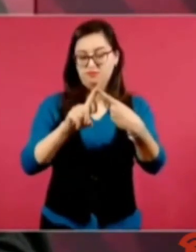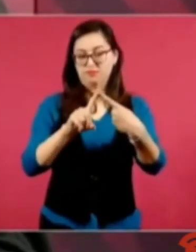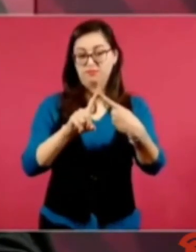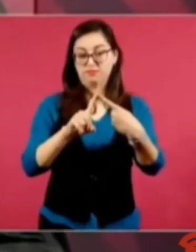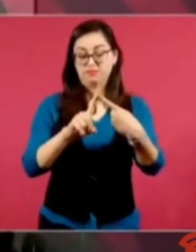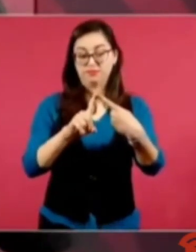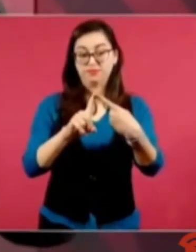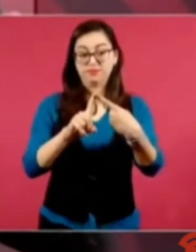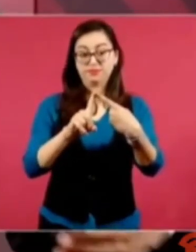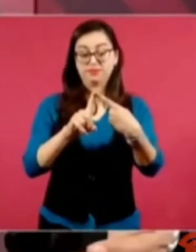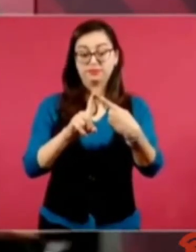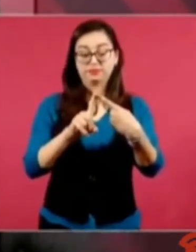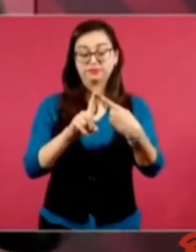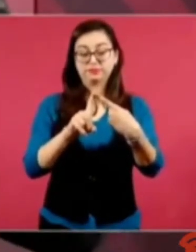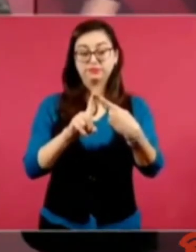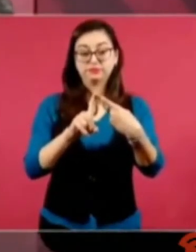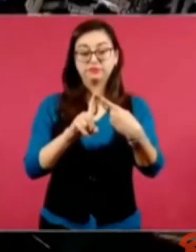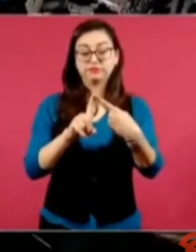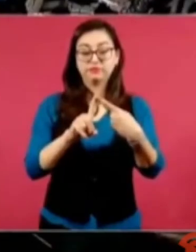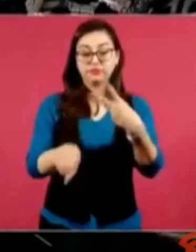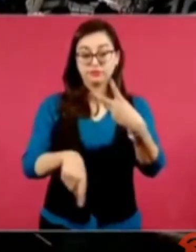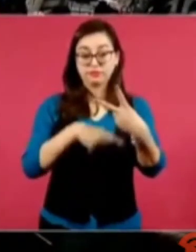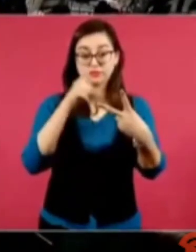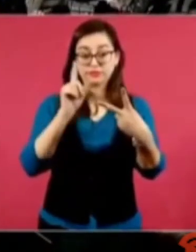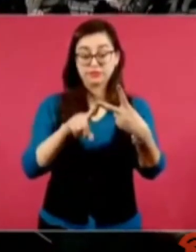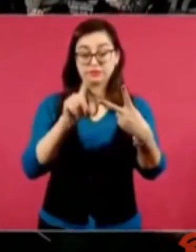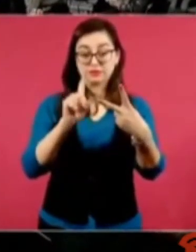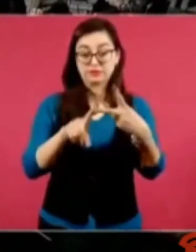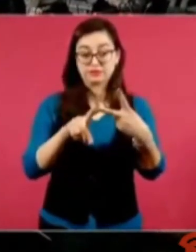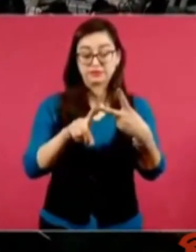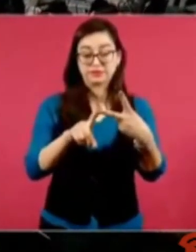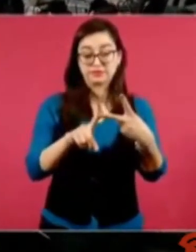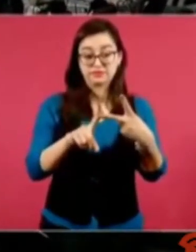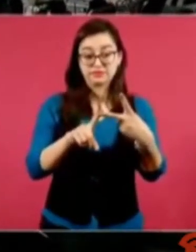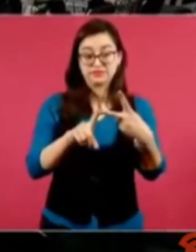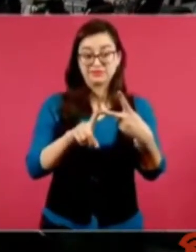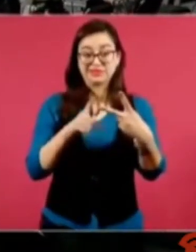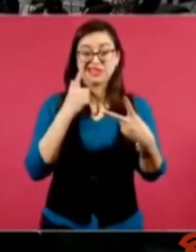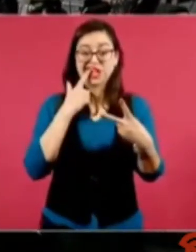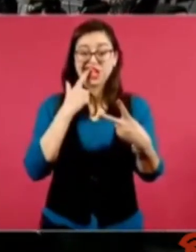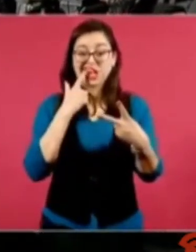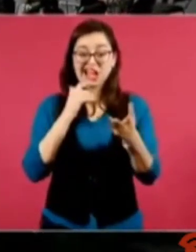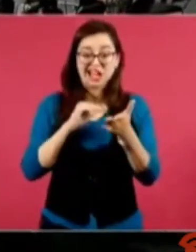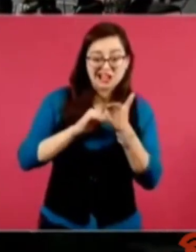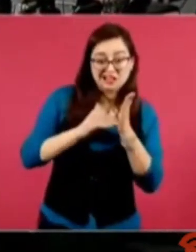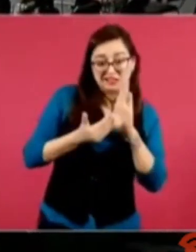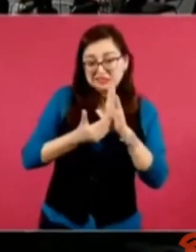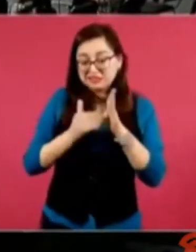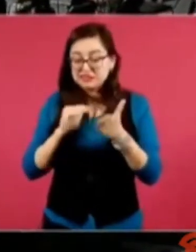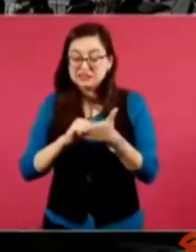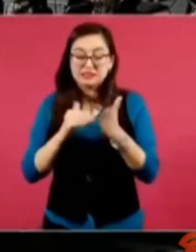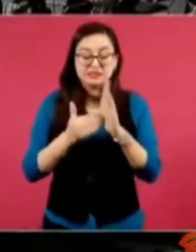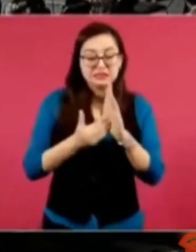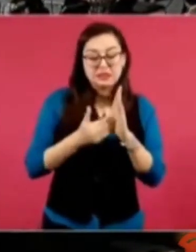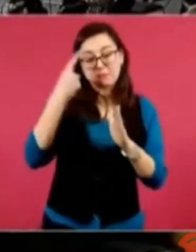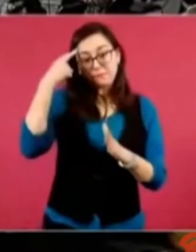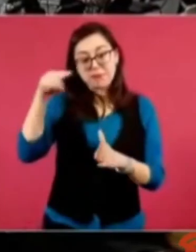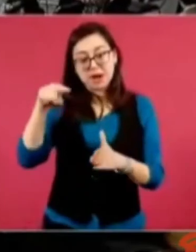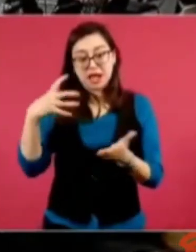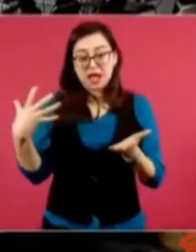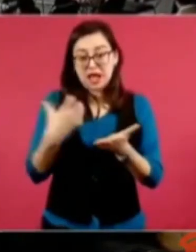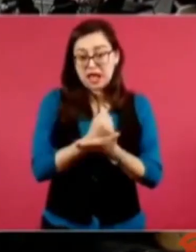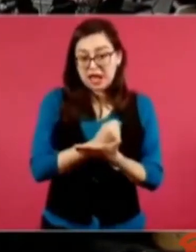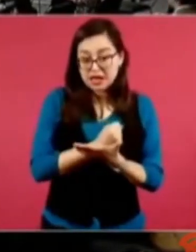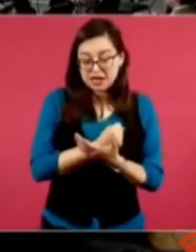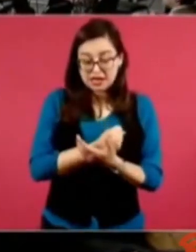No sólo porque se imponían con la guerra sucia en sus